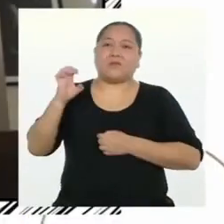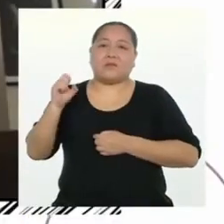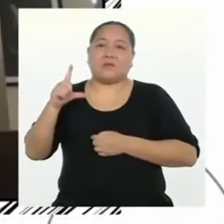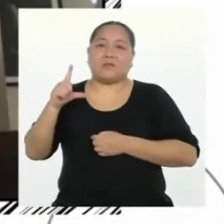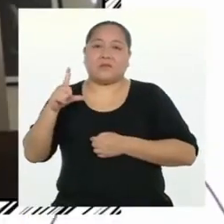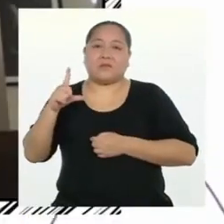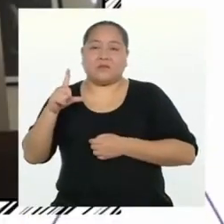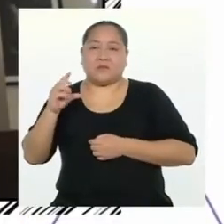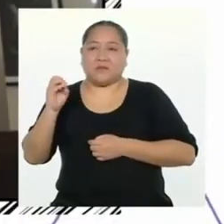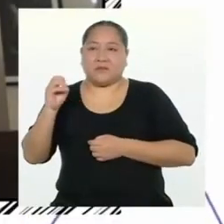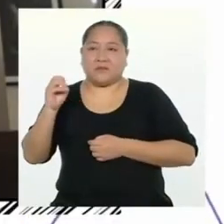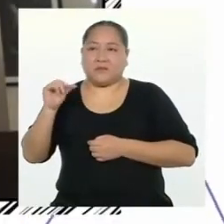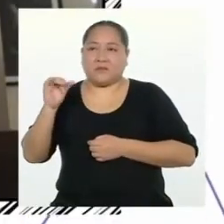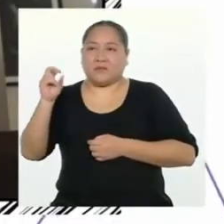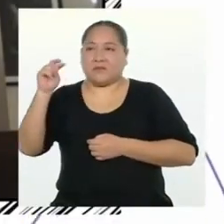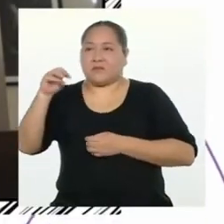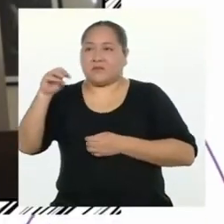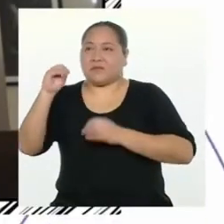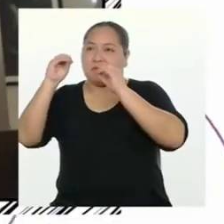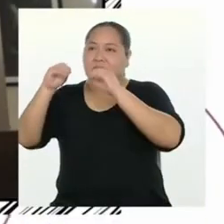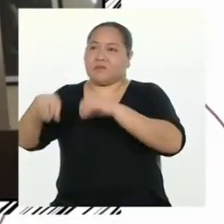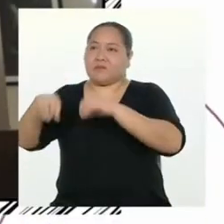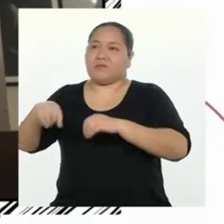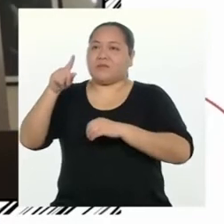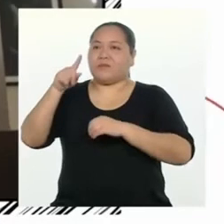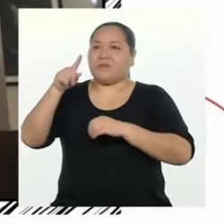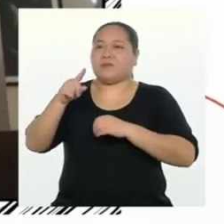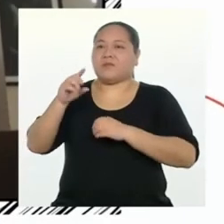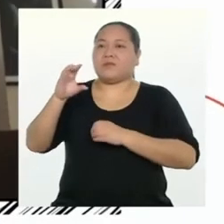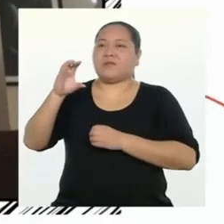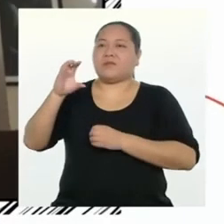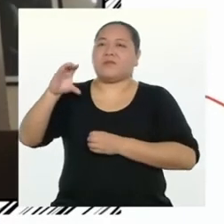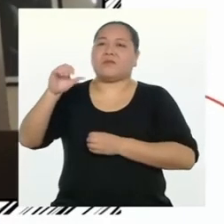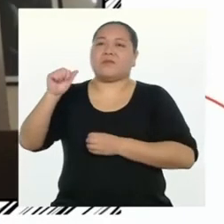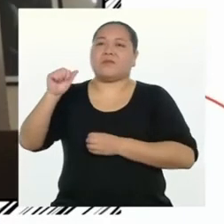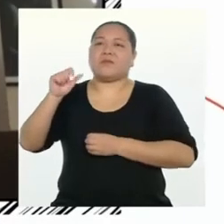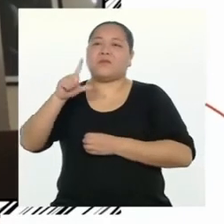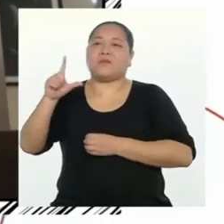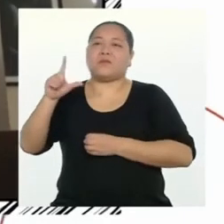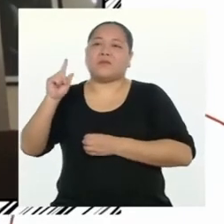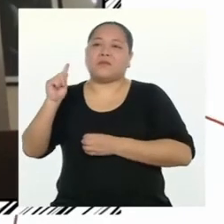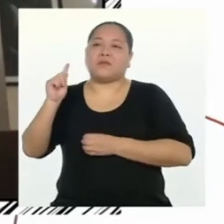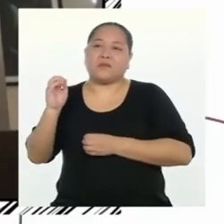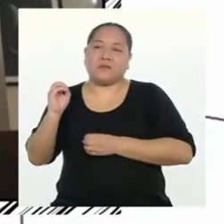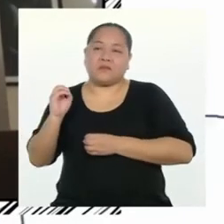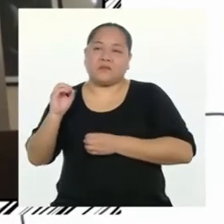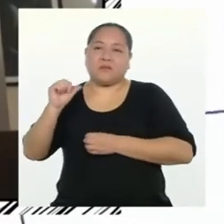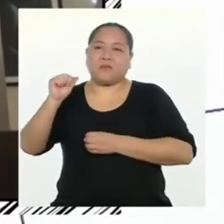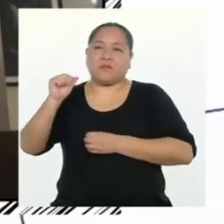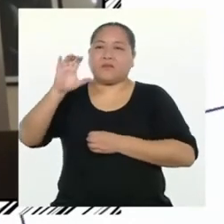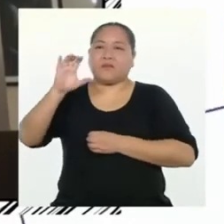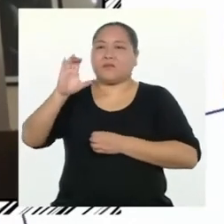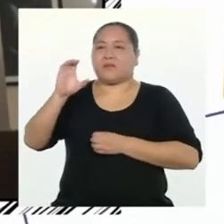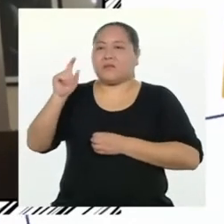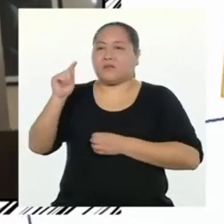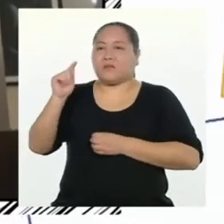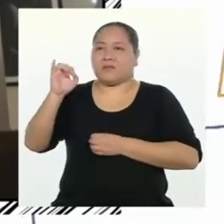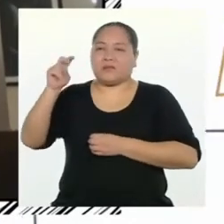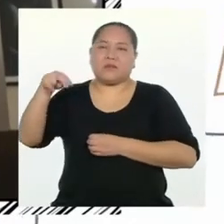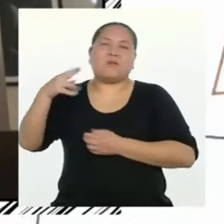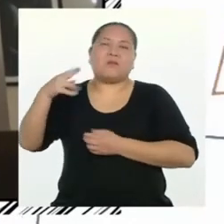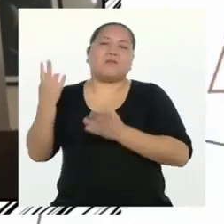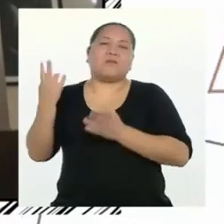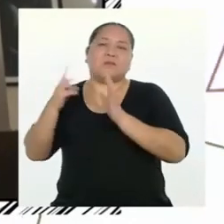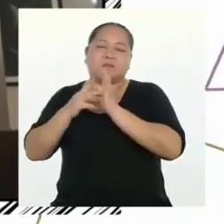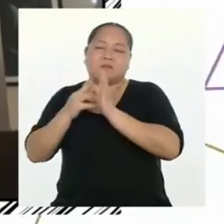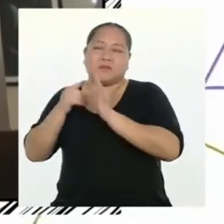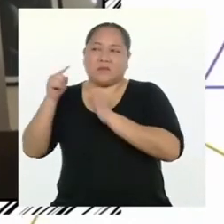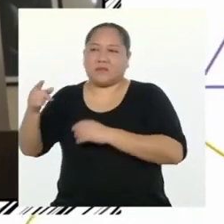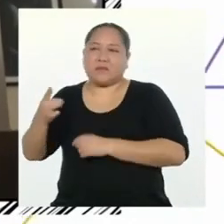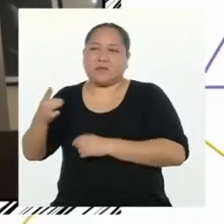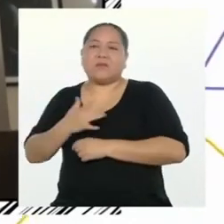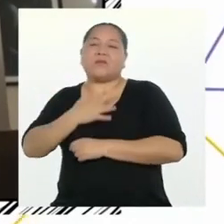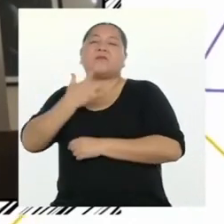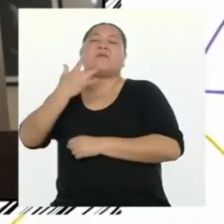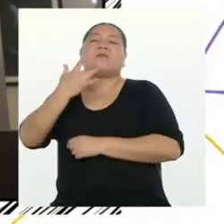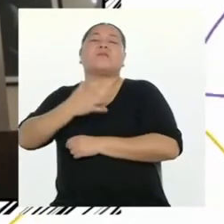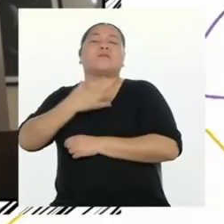eslogan puede considerarse un call to action. ¿Por qué? Por el hecho de hacer sentir